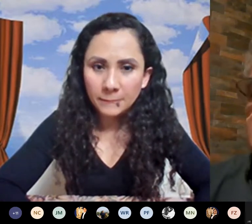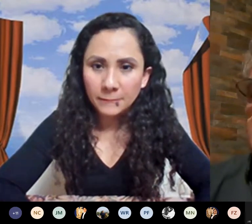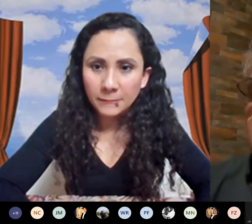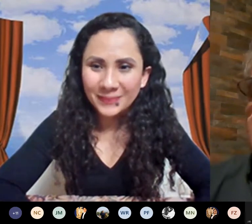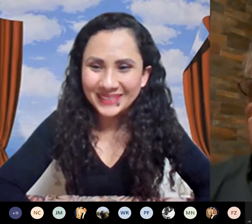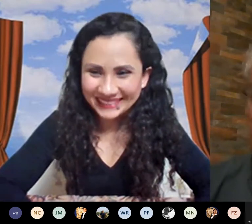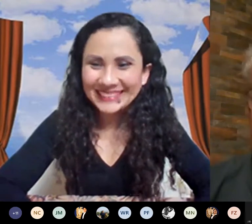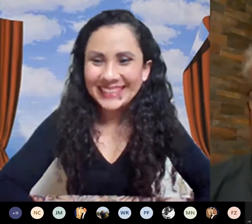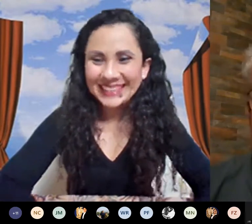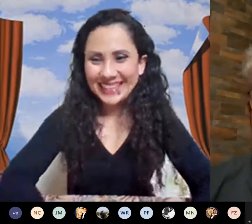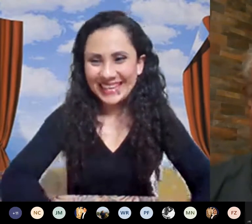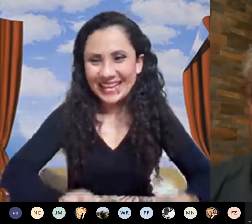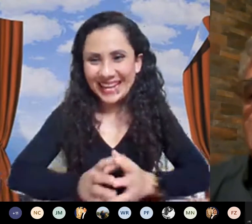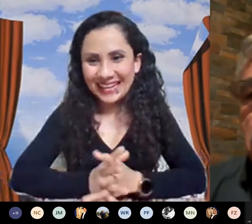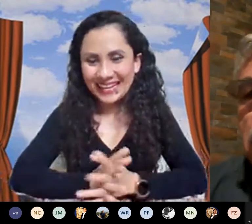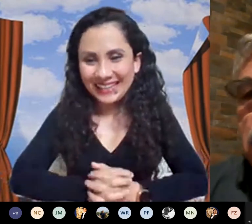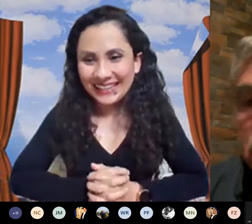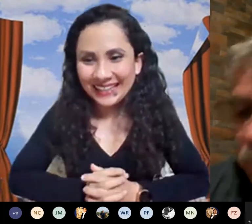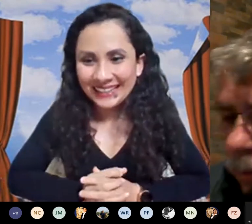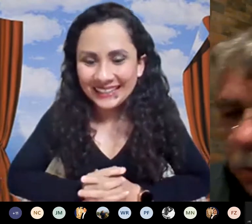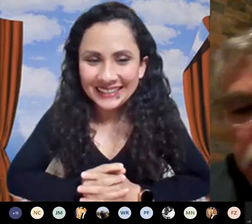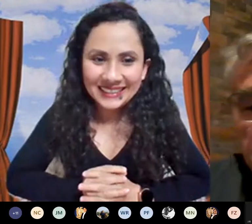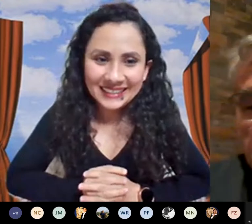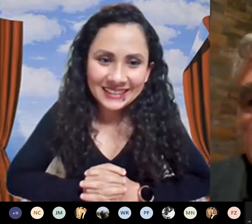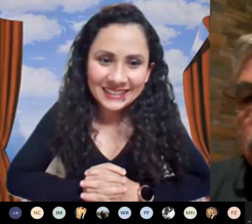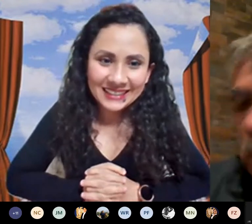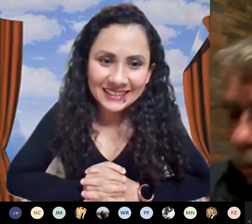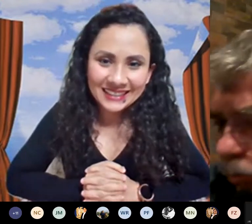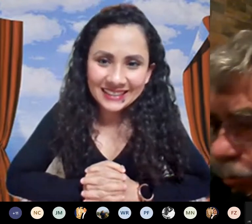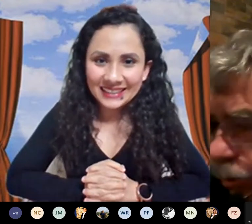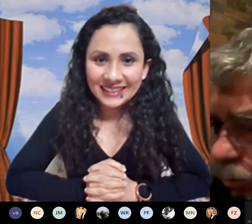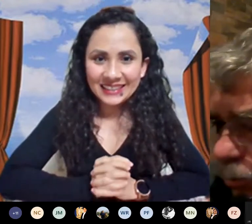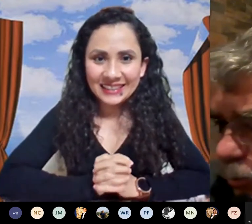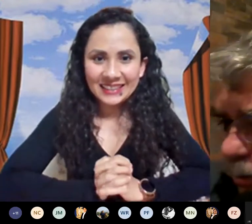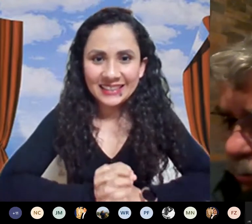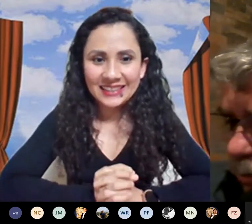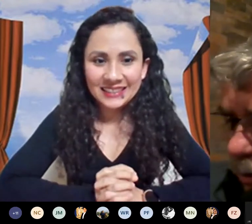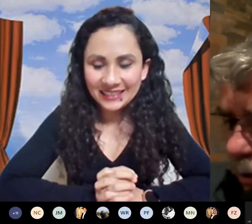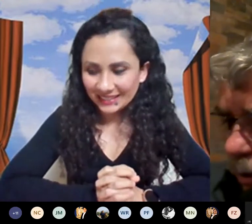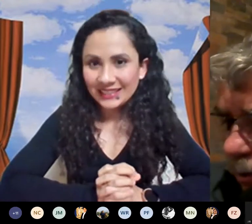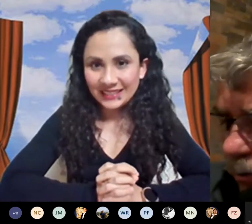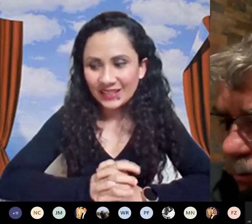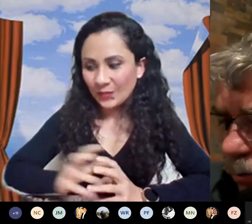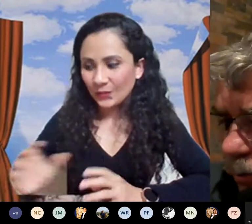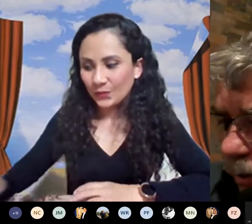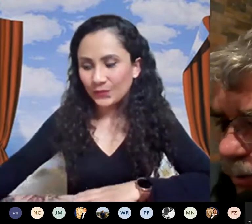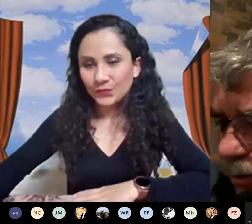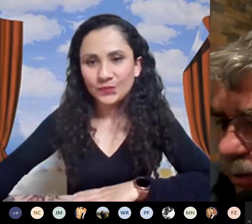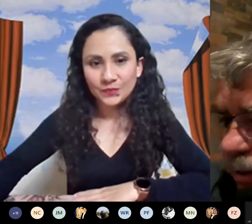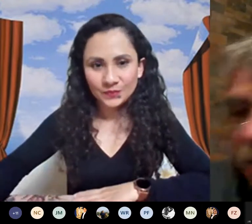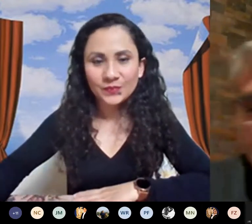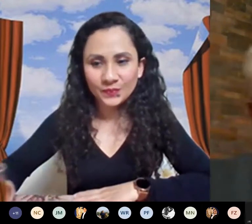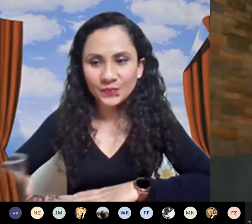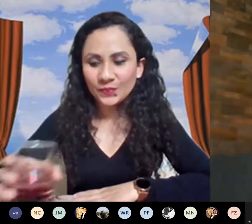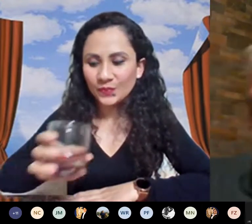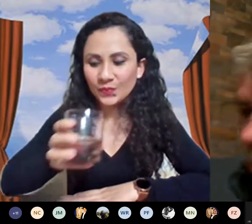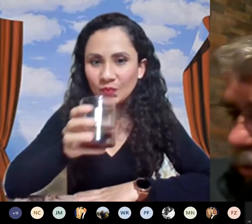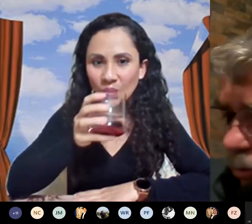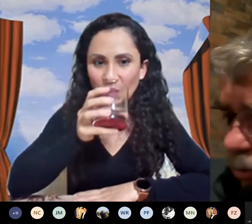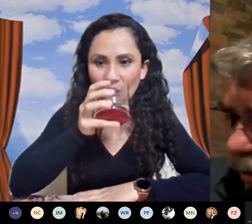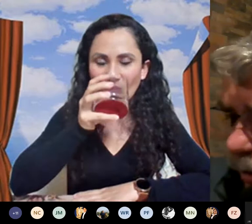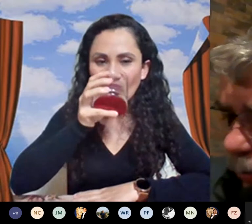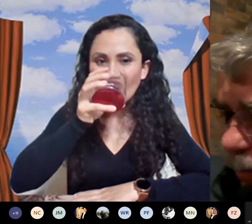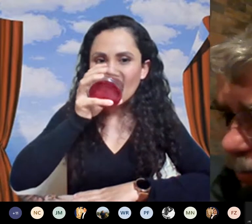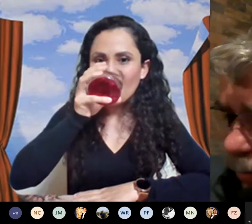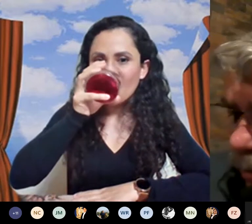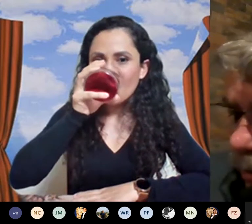muchas gracias de nada muy bien yo tengo dos preguntas ahí bueno breves se mencionó por